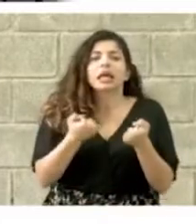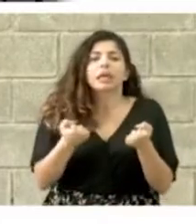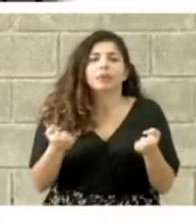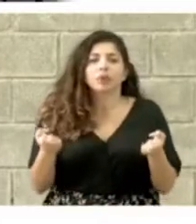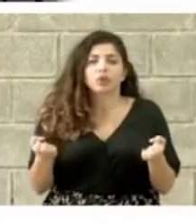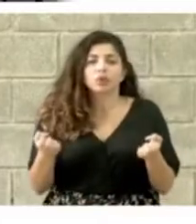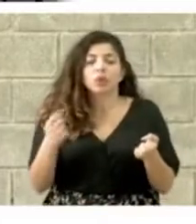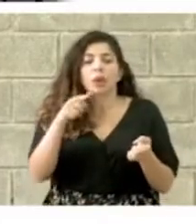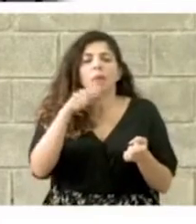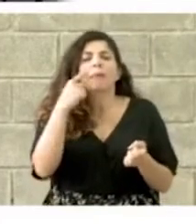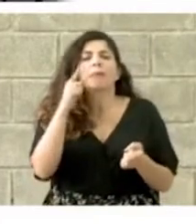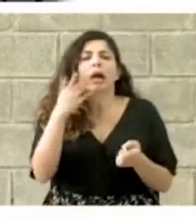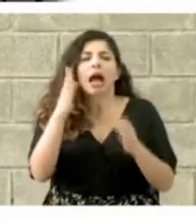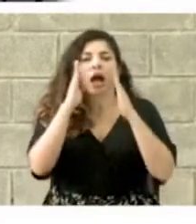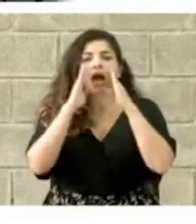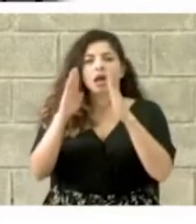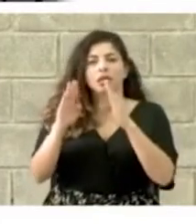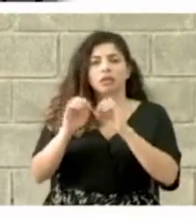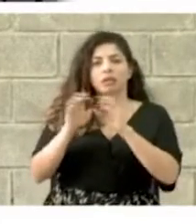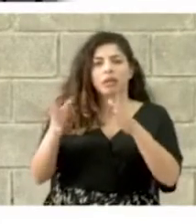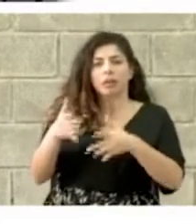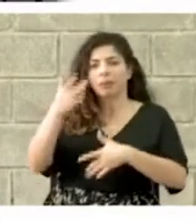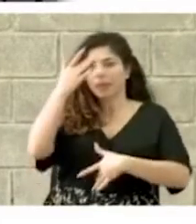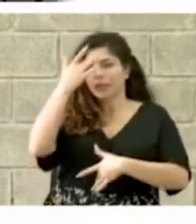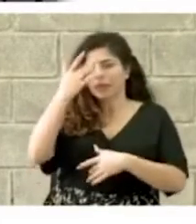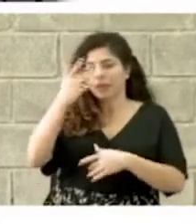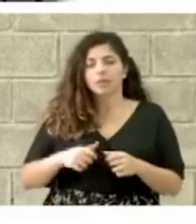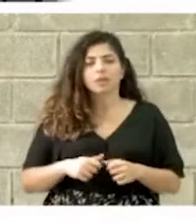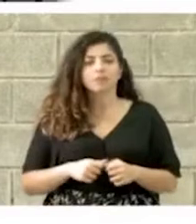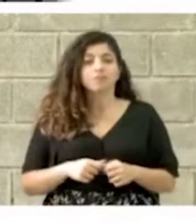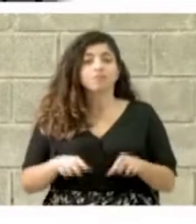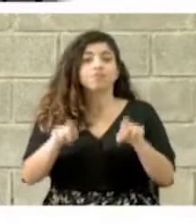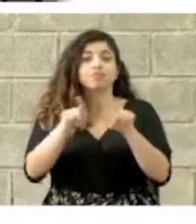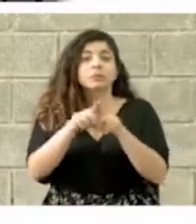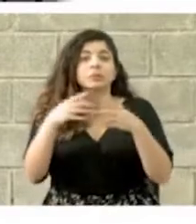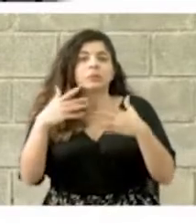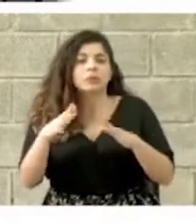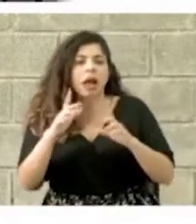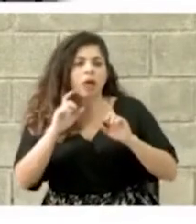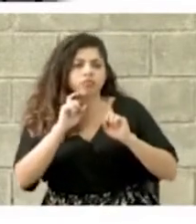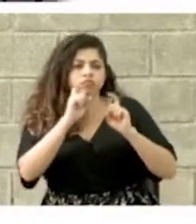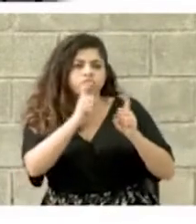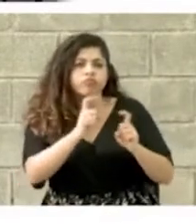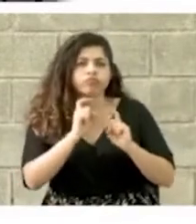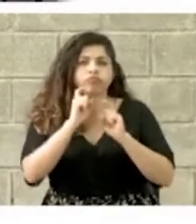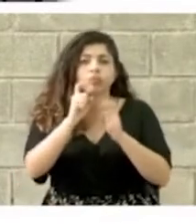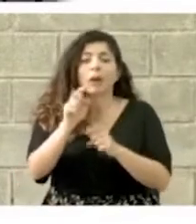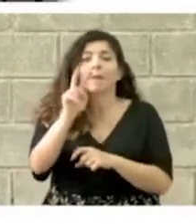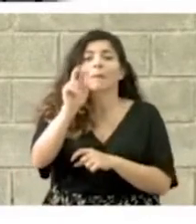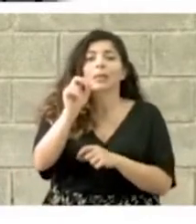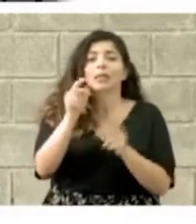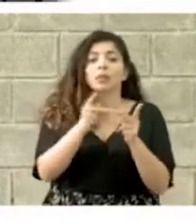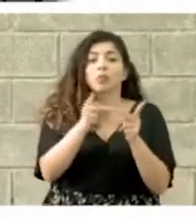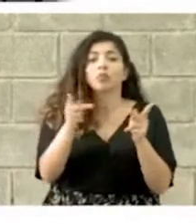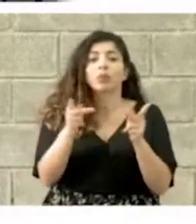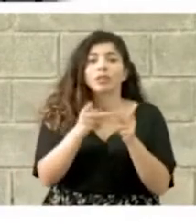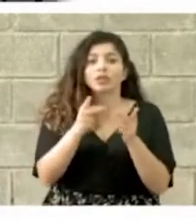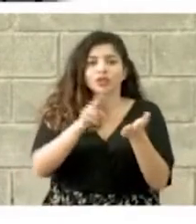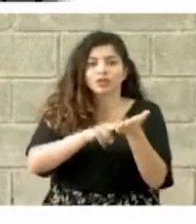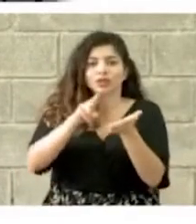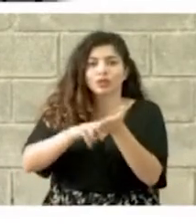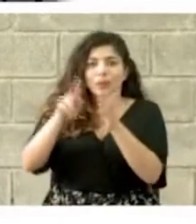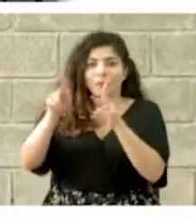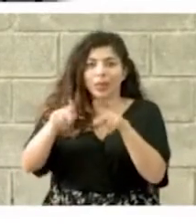para la atención de la pandemia. También se han dotado de 20 plazas de recursos humanos.